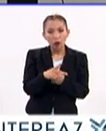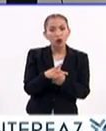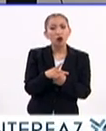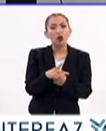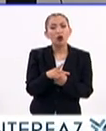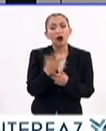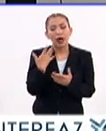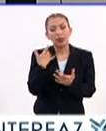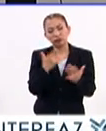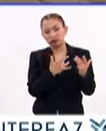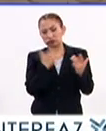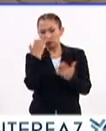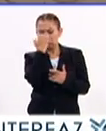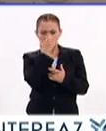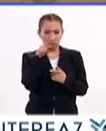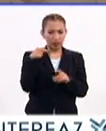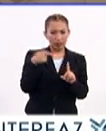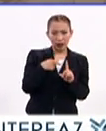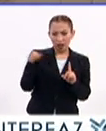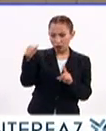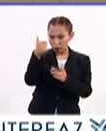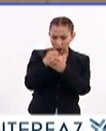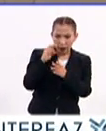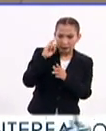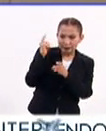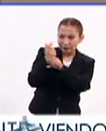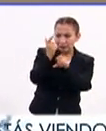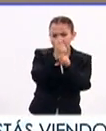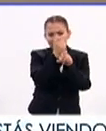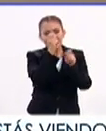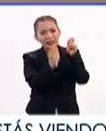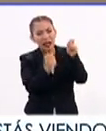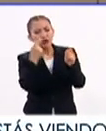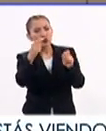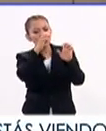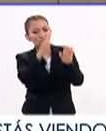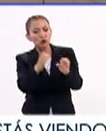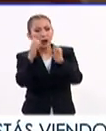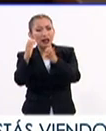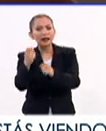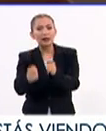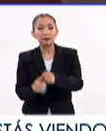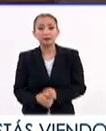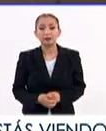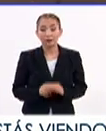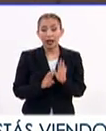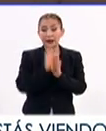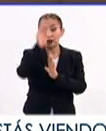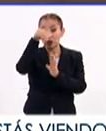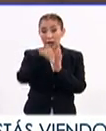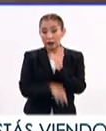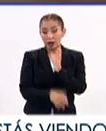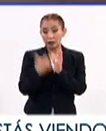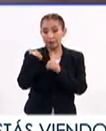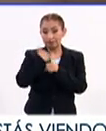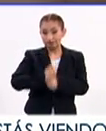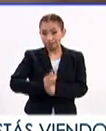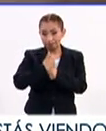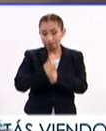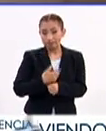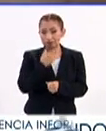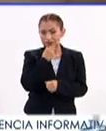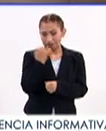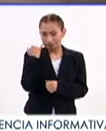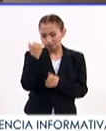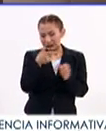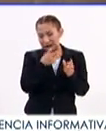entonces interpreta directamente la ciudad desde el significado de sus esculturas. En Ascensión y Caída, un sacrificio, el